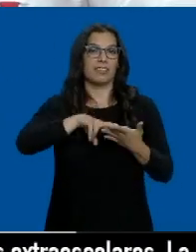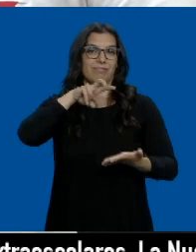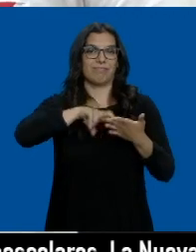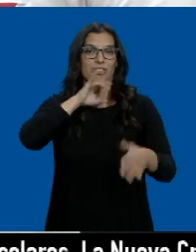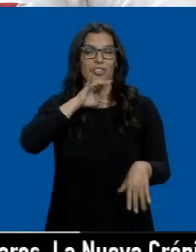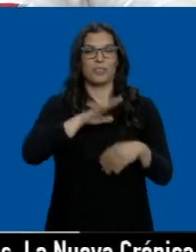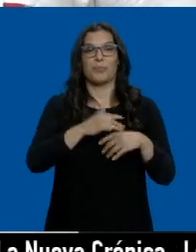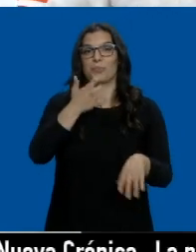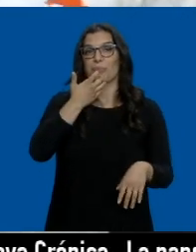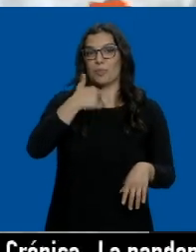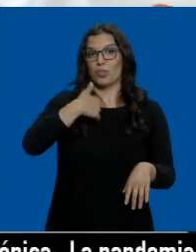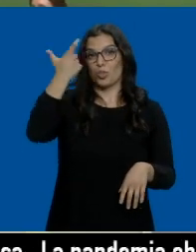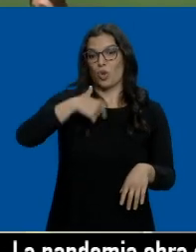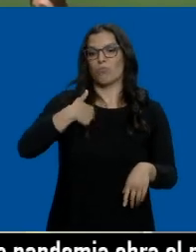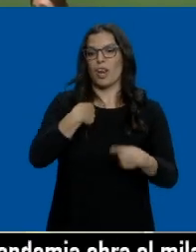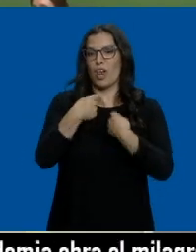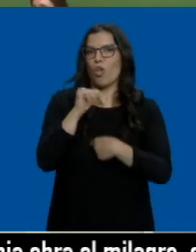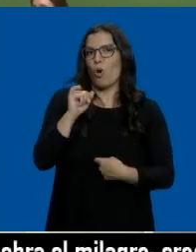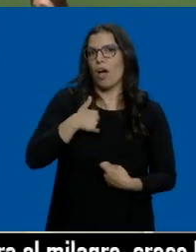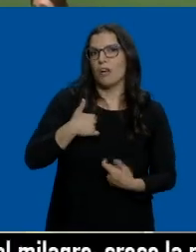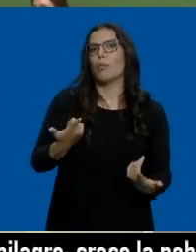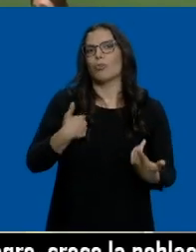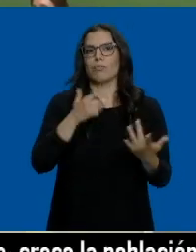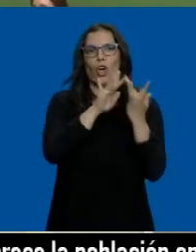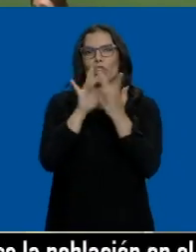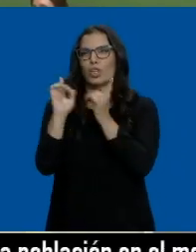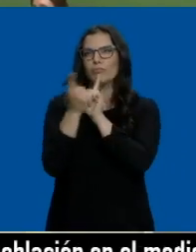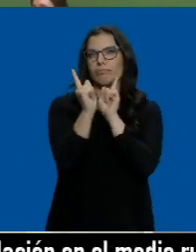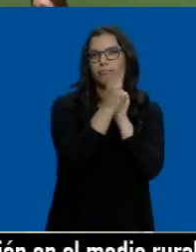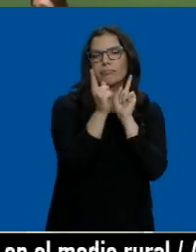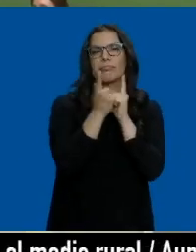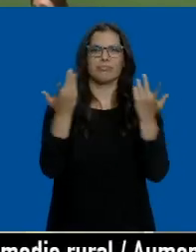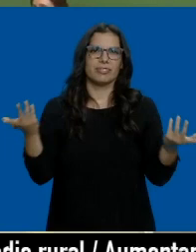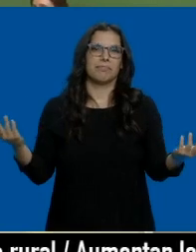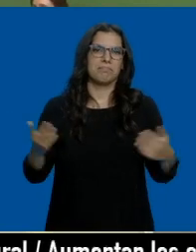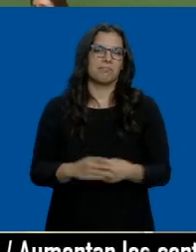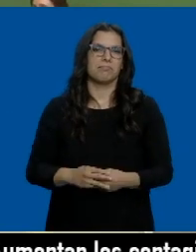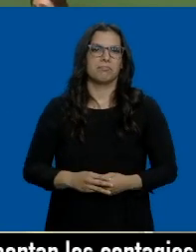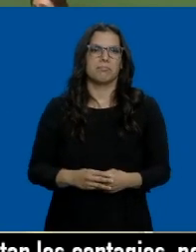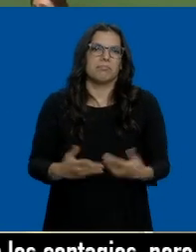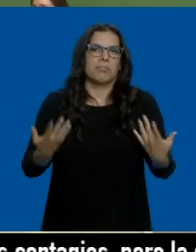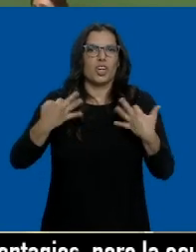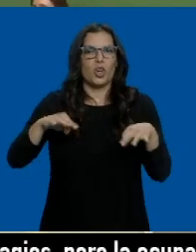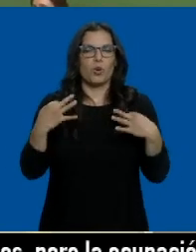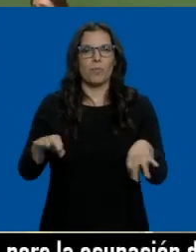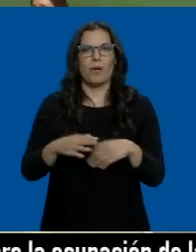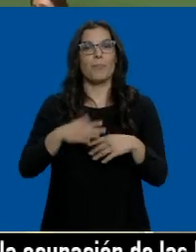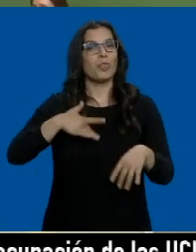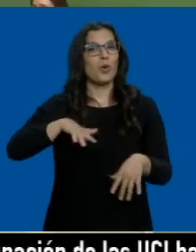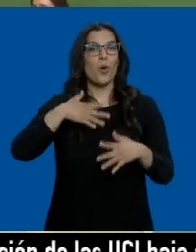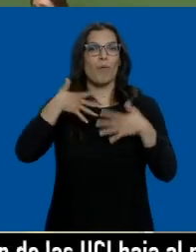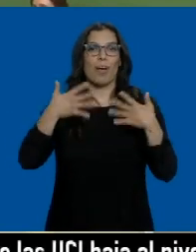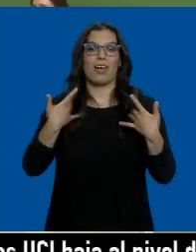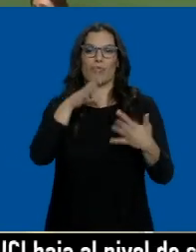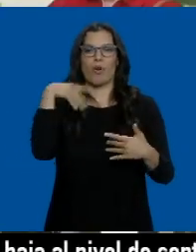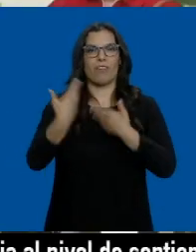Claro, yo por ejemplo tengo un negocio, pues oye, trato con la gente, pues oye, es normal. Pero me alegro mucho que